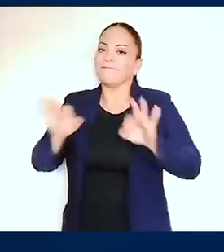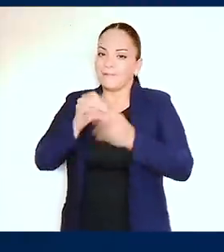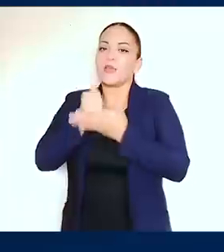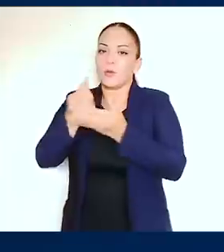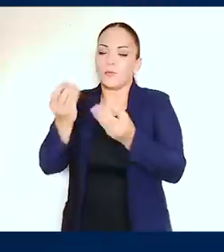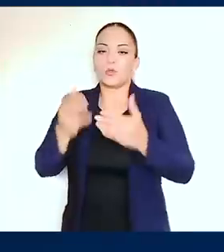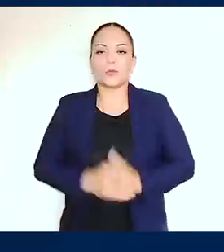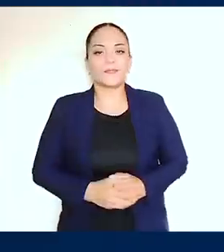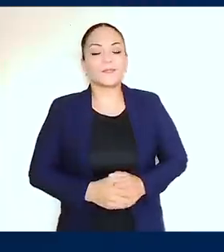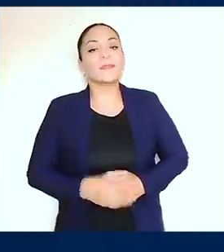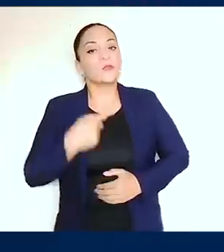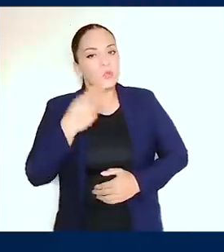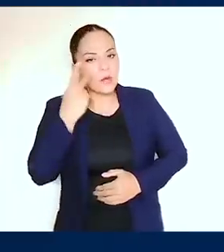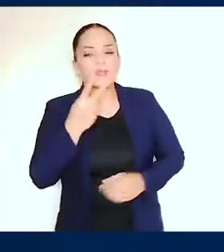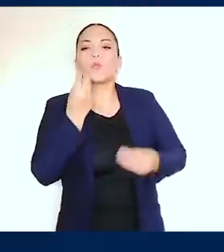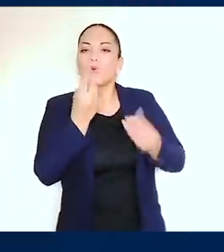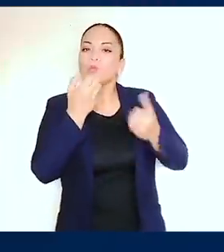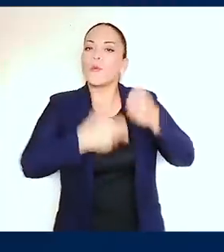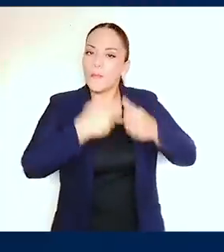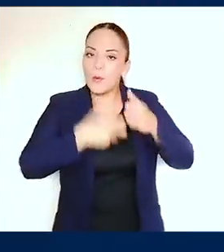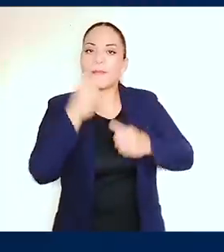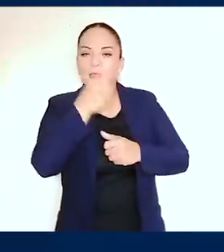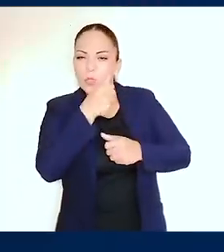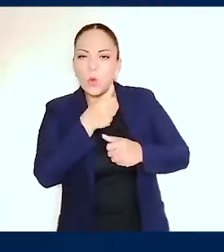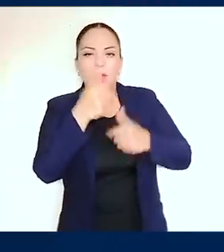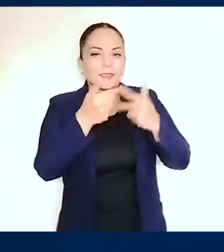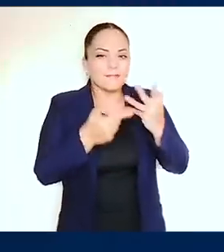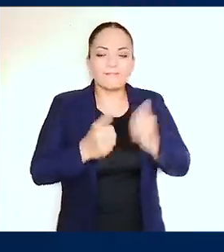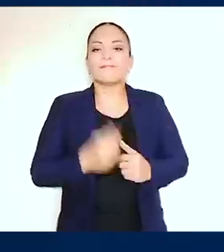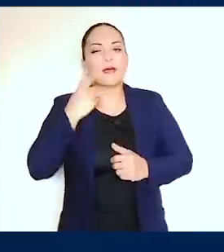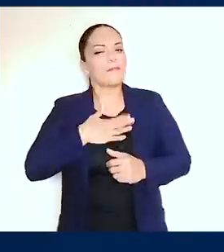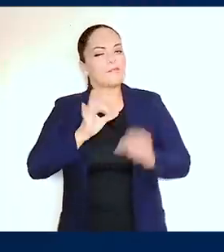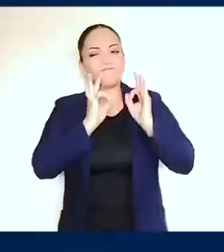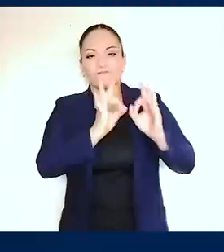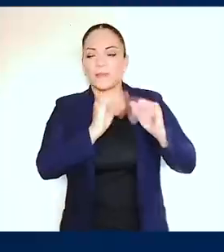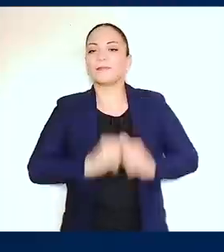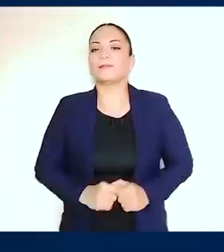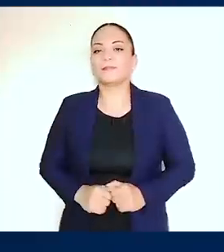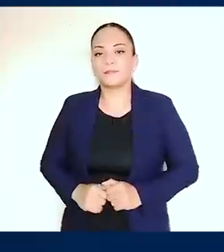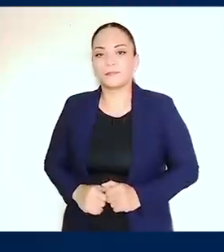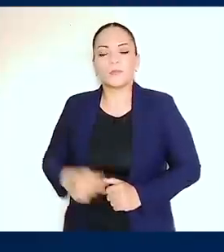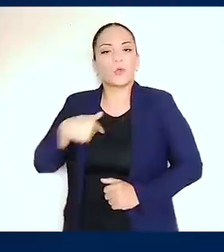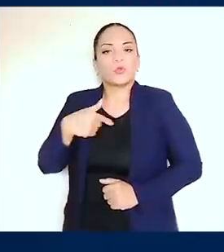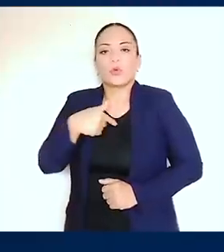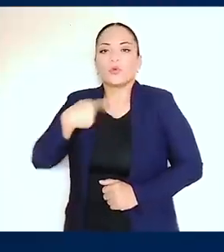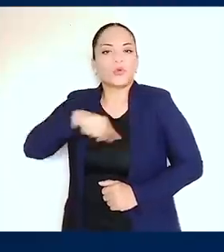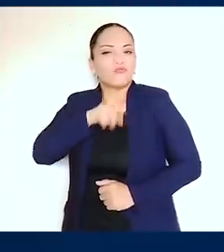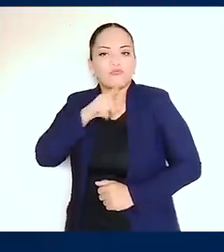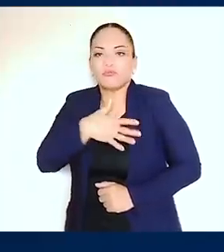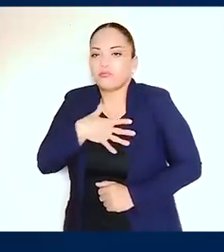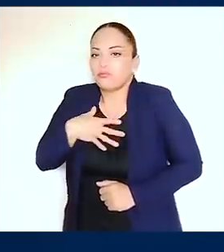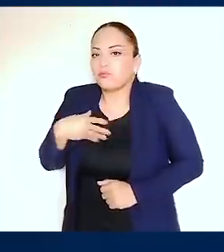a ayudar. He visto que hay muchos problemas de drogas y todo eso y me parece muy bien. Estamos encantados